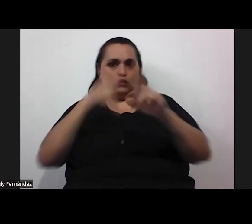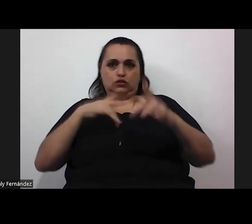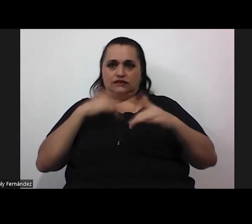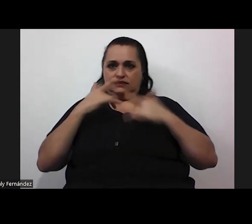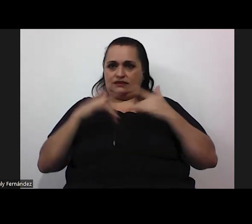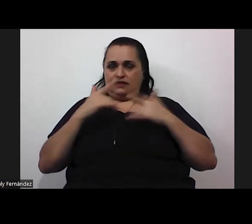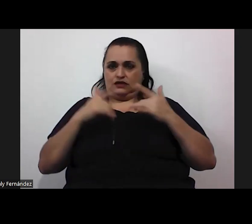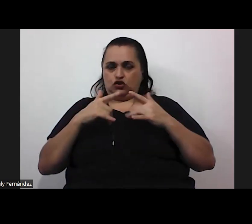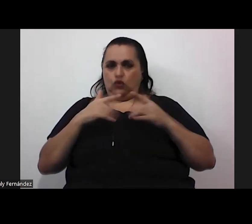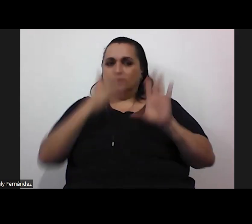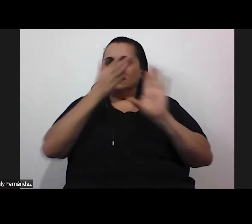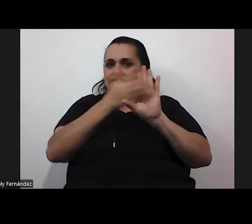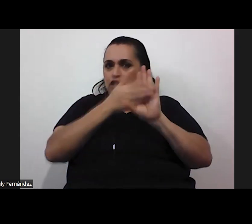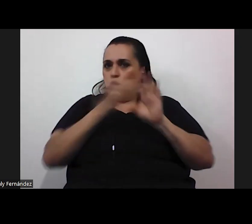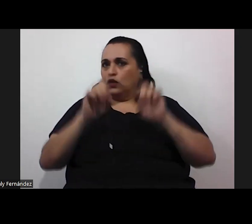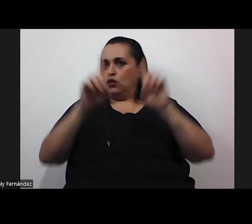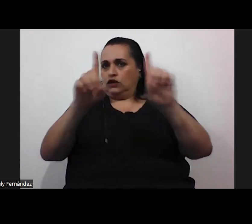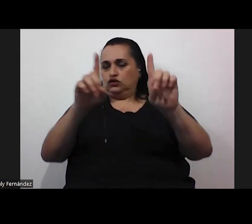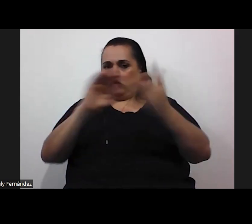de psicoeducación hacia la comunidad educativa